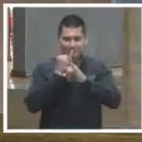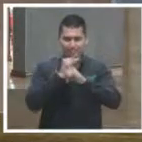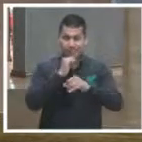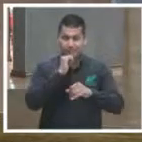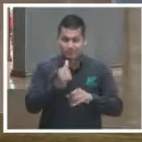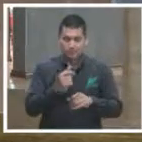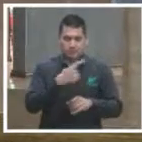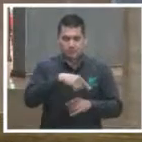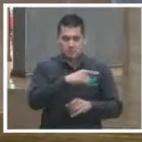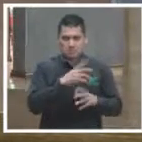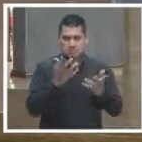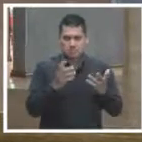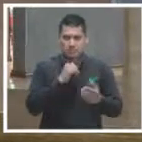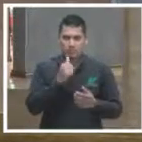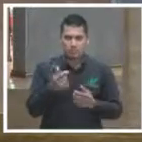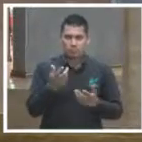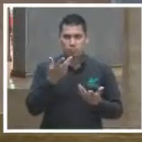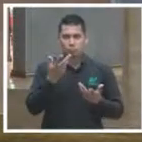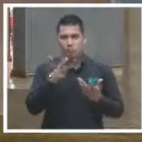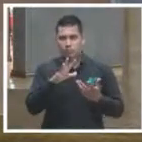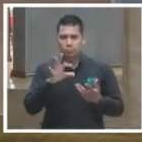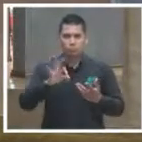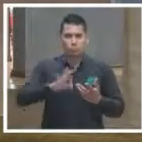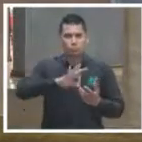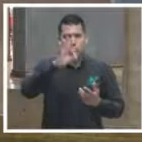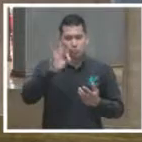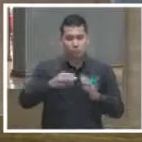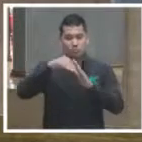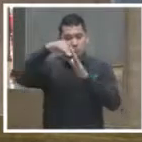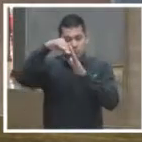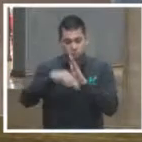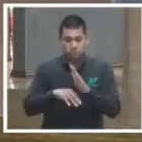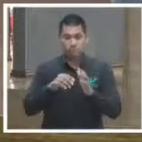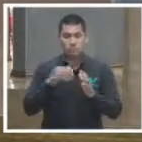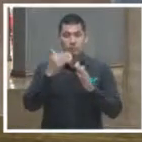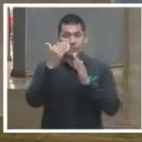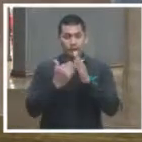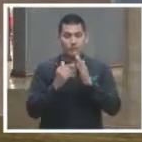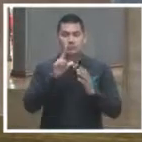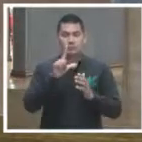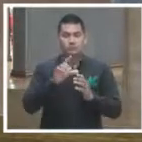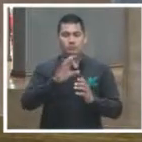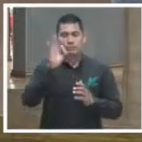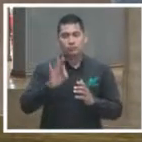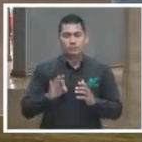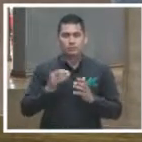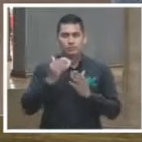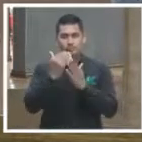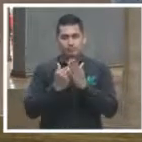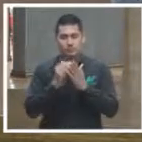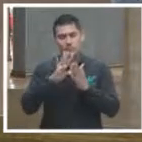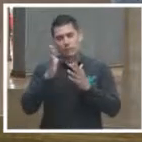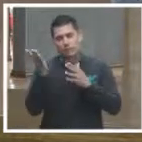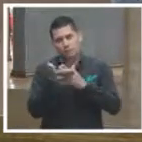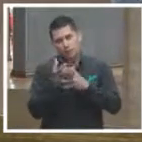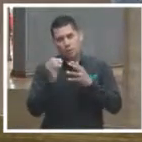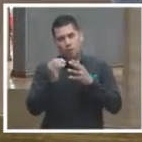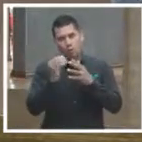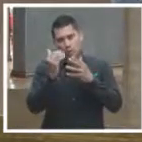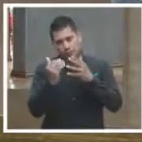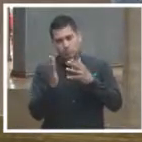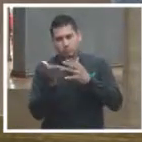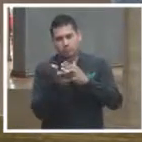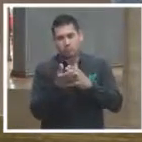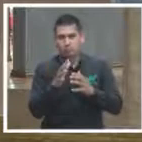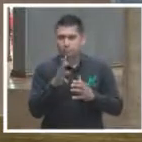o sea el porcentaje que confía cayó a 17% o sea la mitad o un poco menos de la mitad